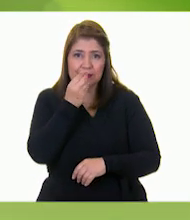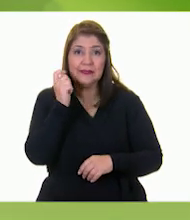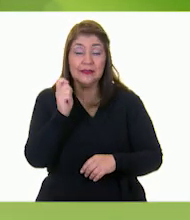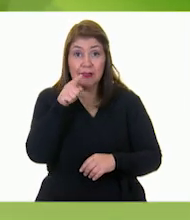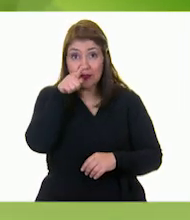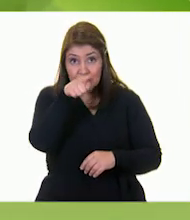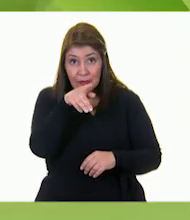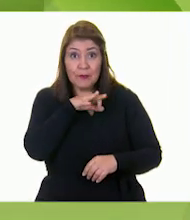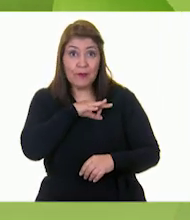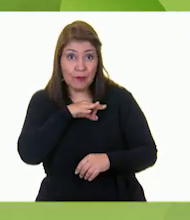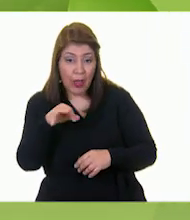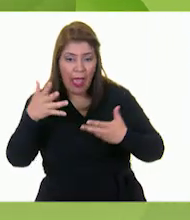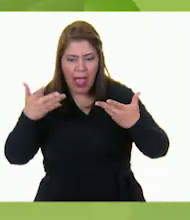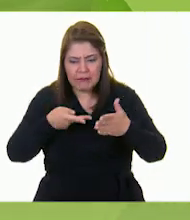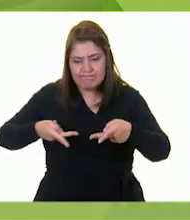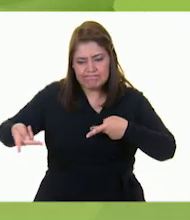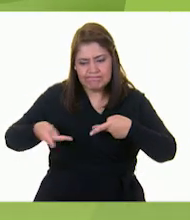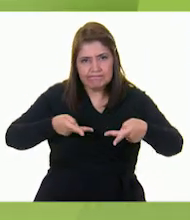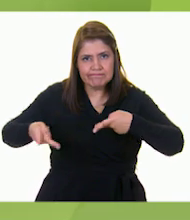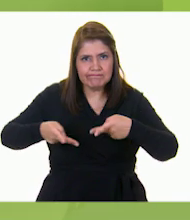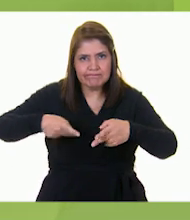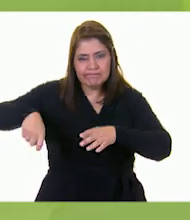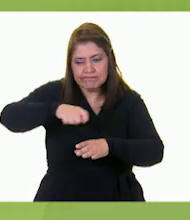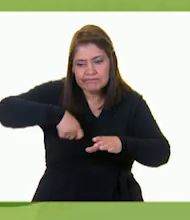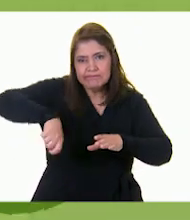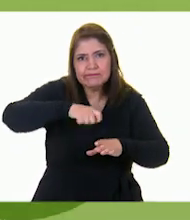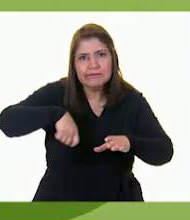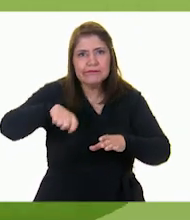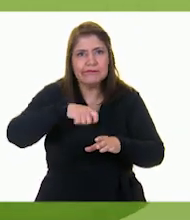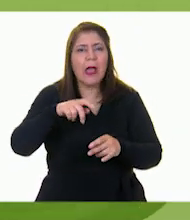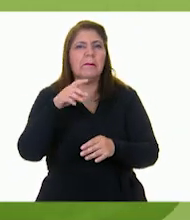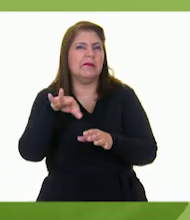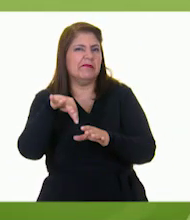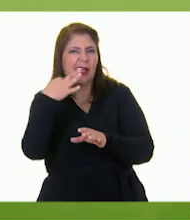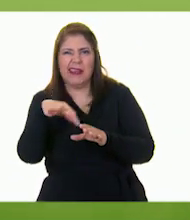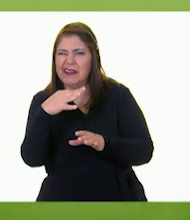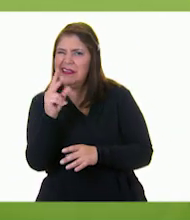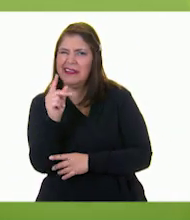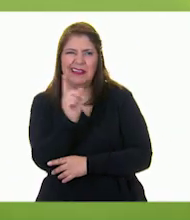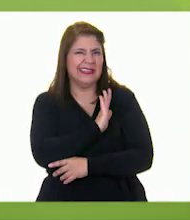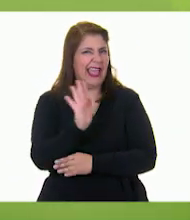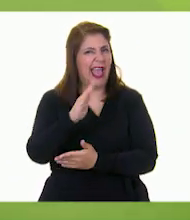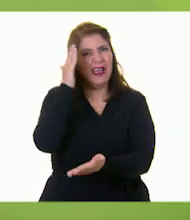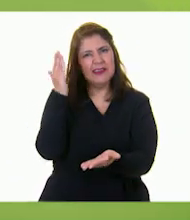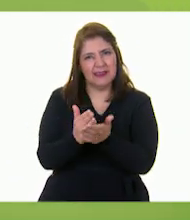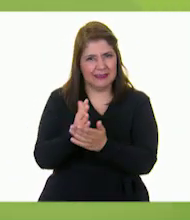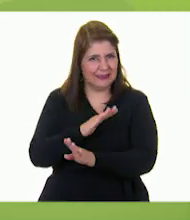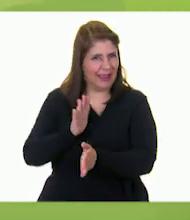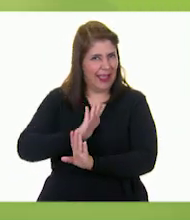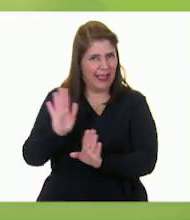y tú las puedes preparar papitas ya no más.